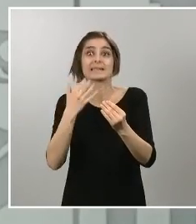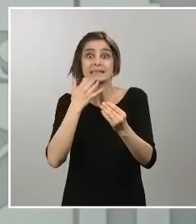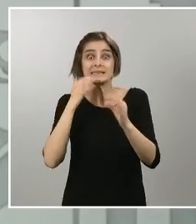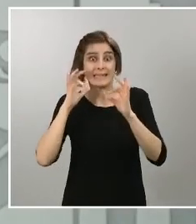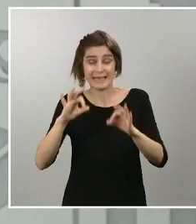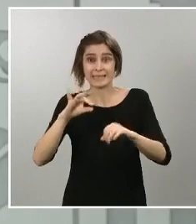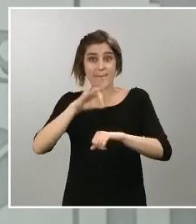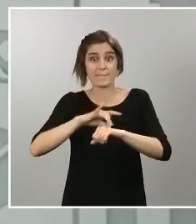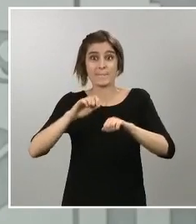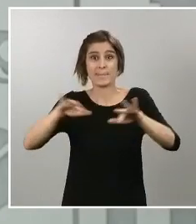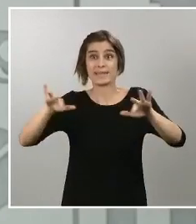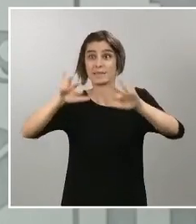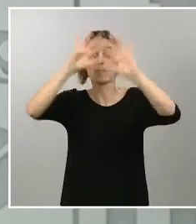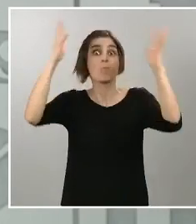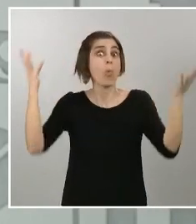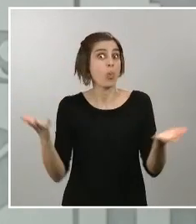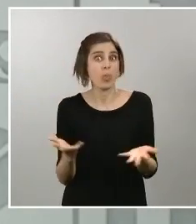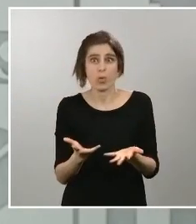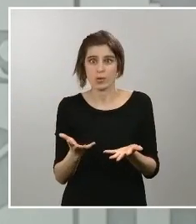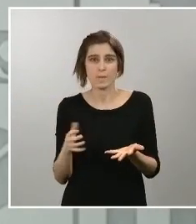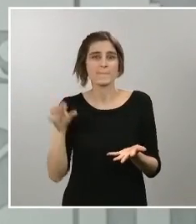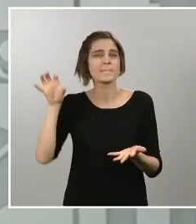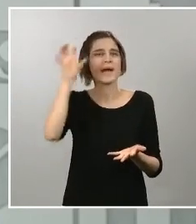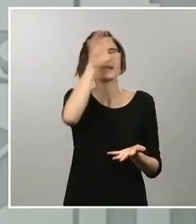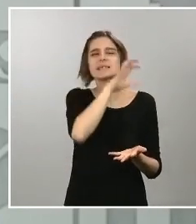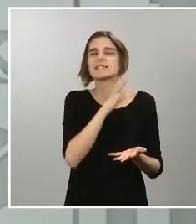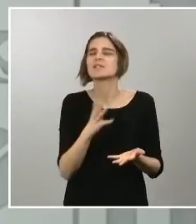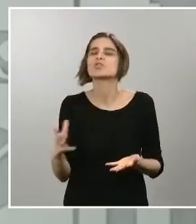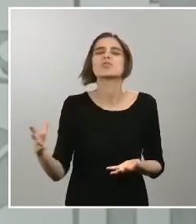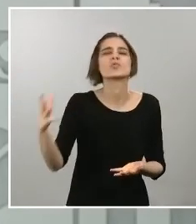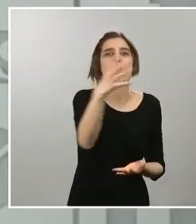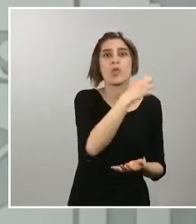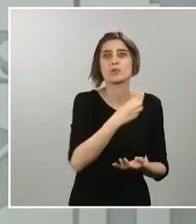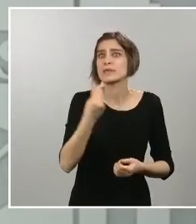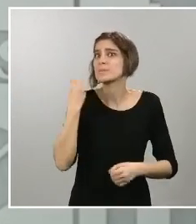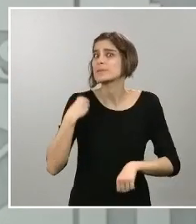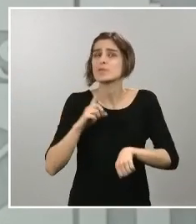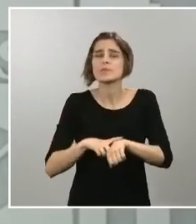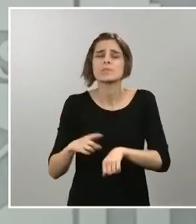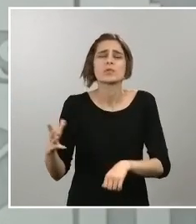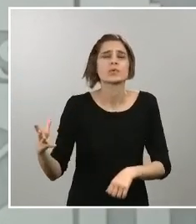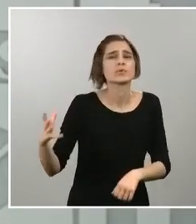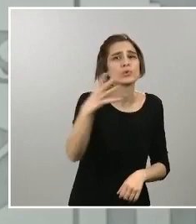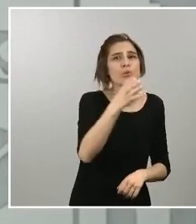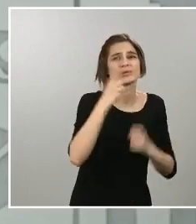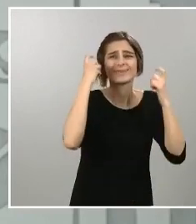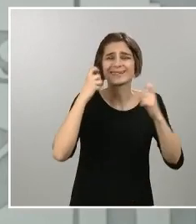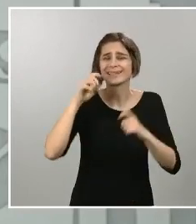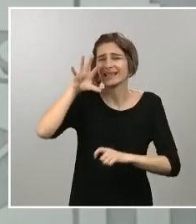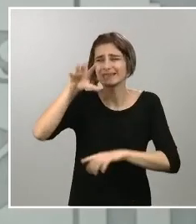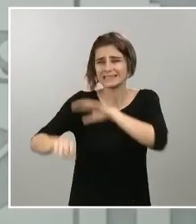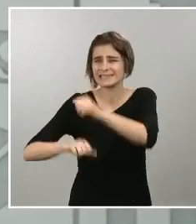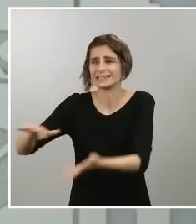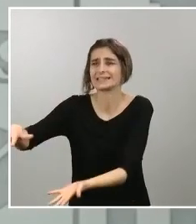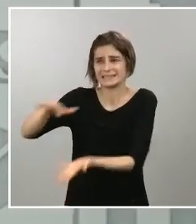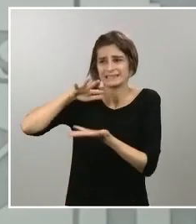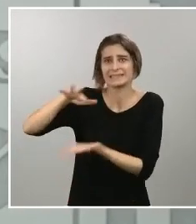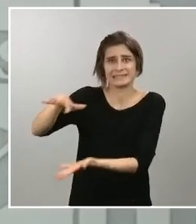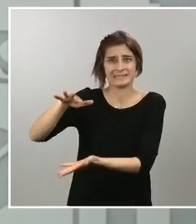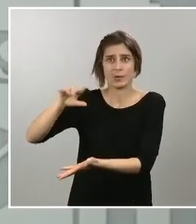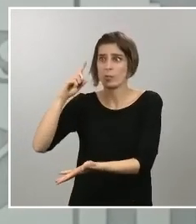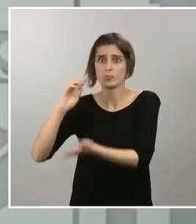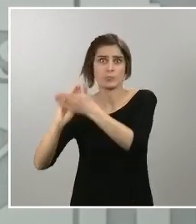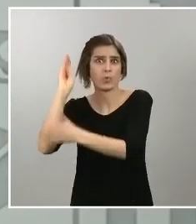cuando todos los países y al mismo tiempo estamos intentando hacer acopio del mismo material, mascarillas,